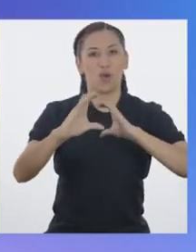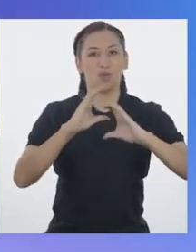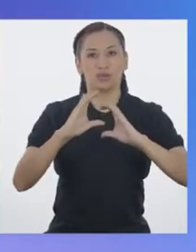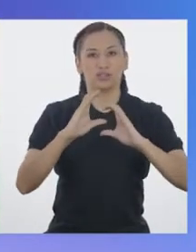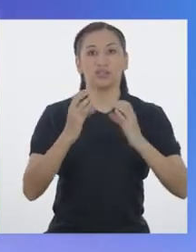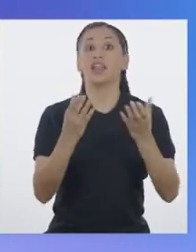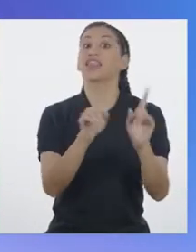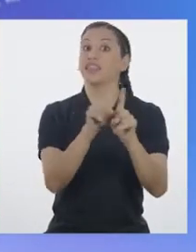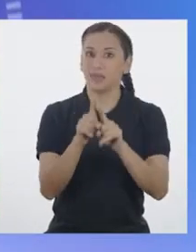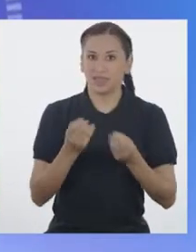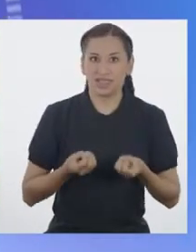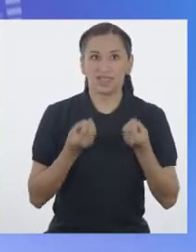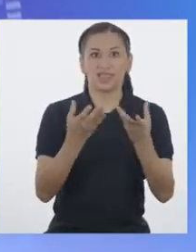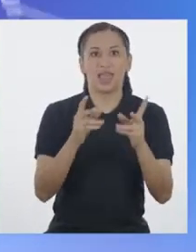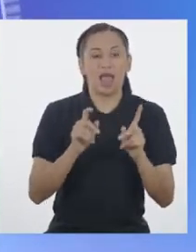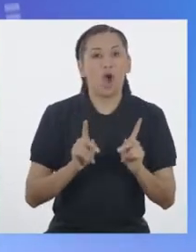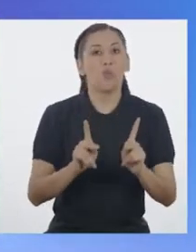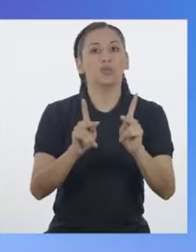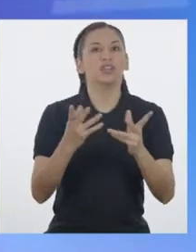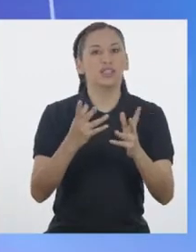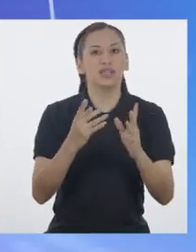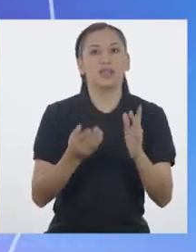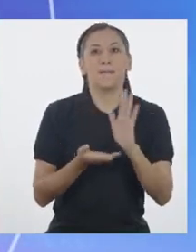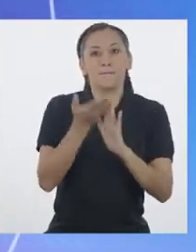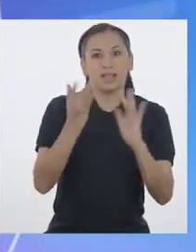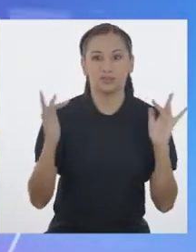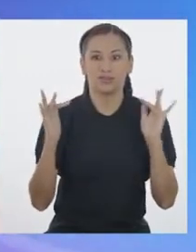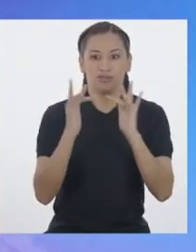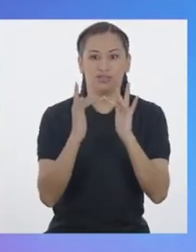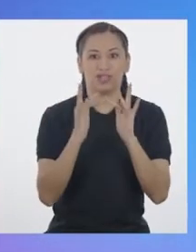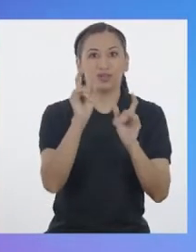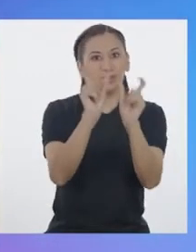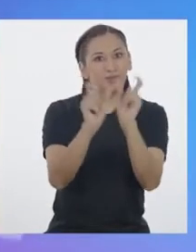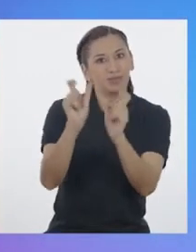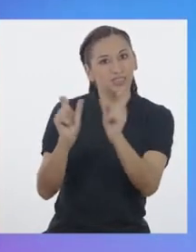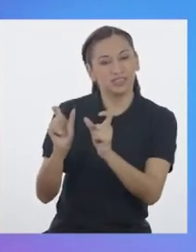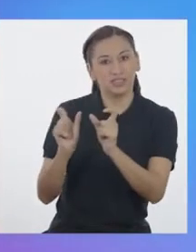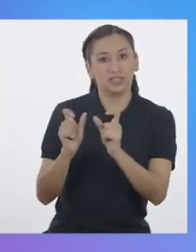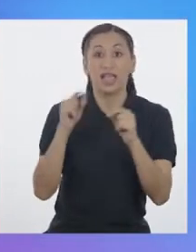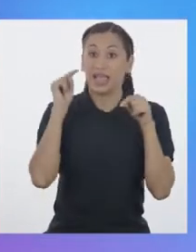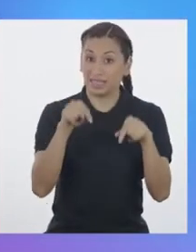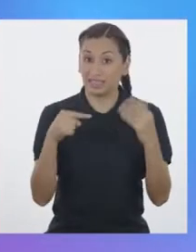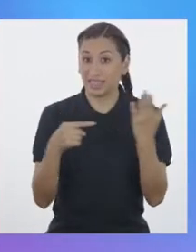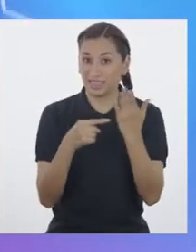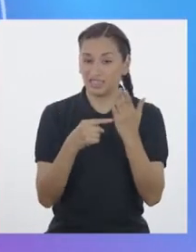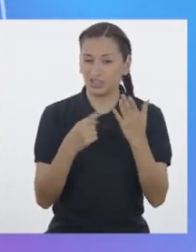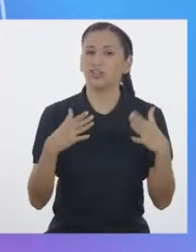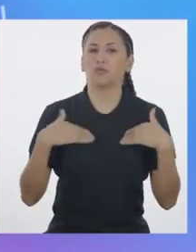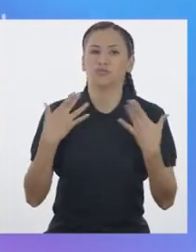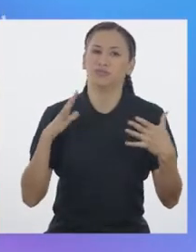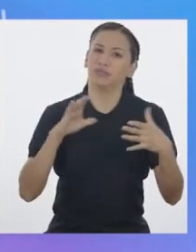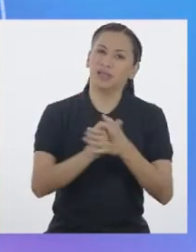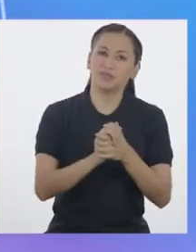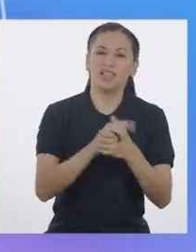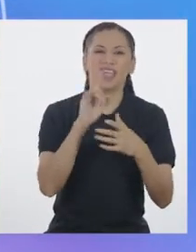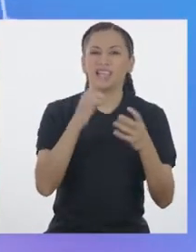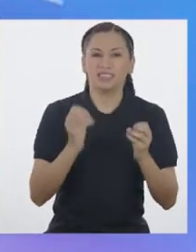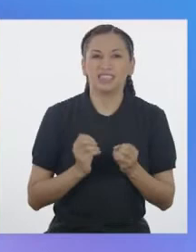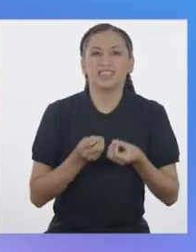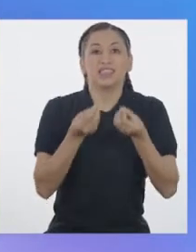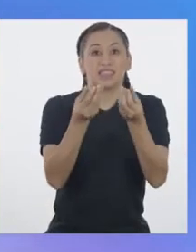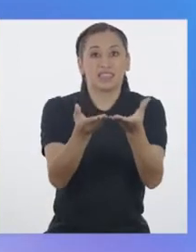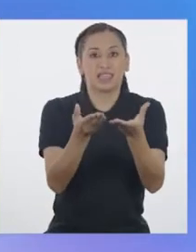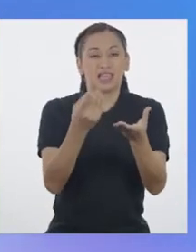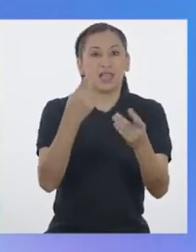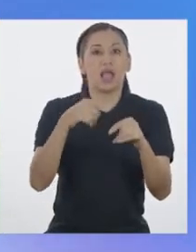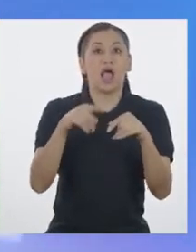han dado la oportunidad de llegar a mayor cantidad de personas Estas tecnologías son amigables y han permitido